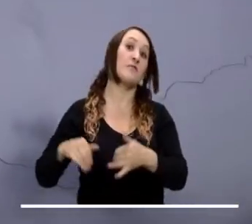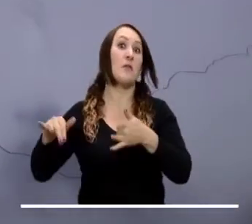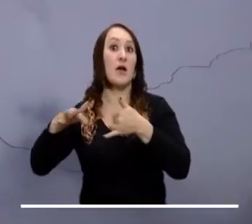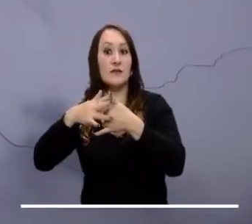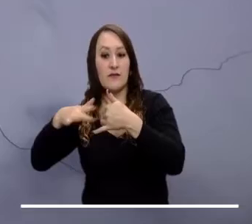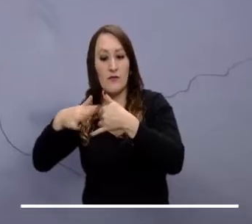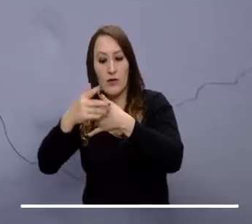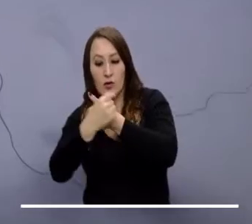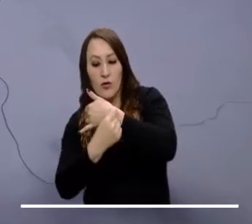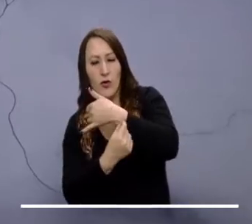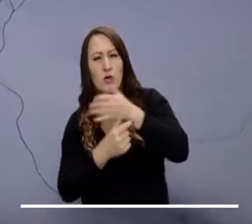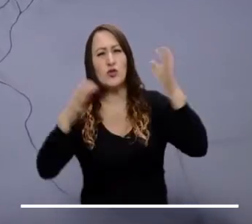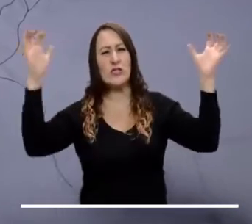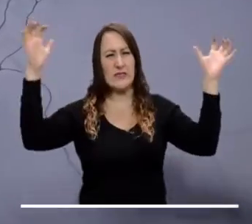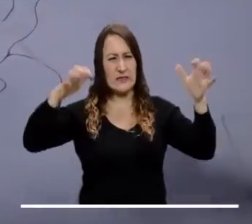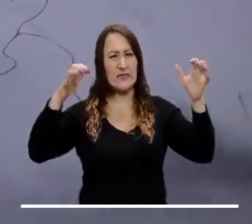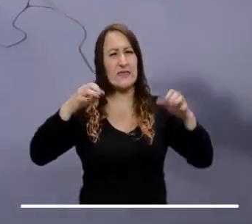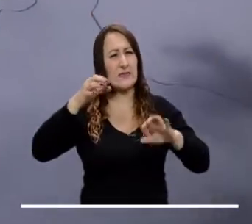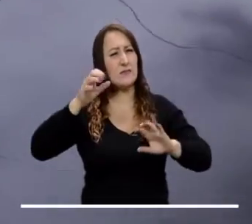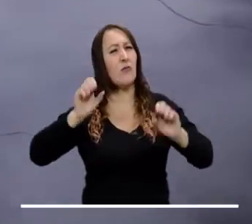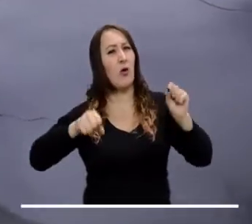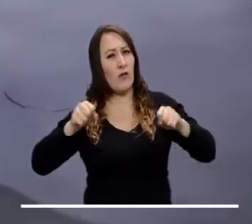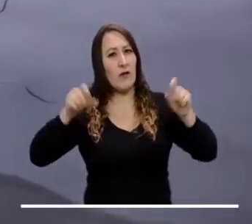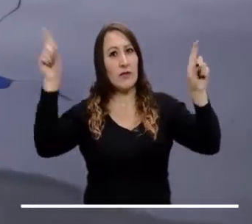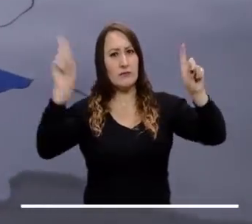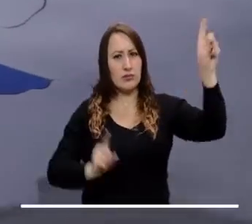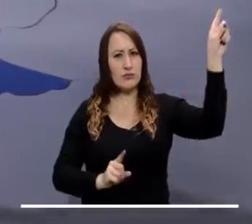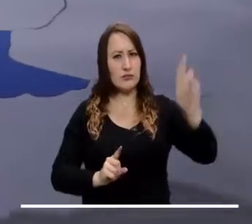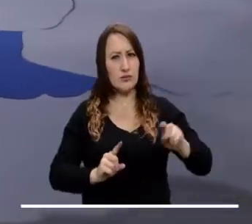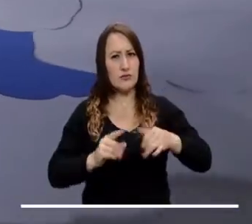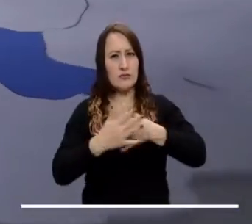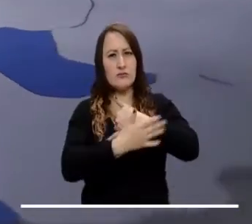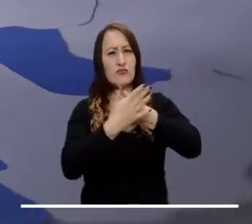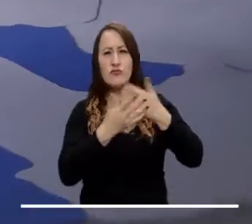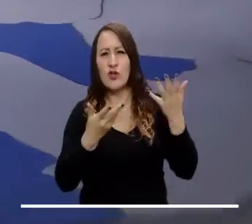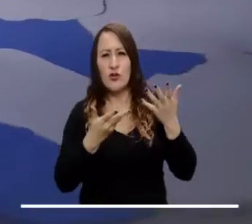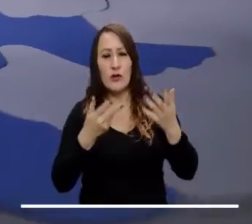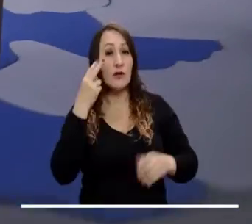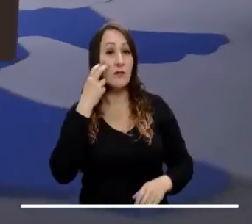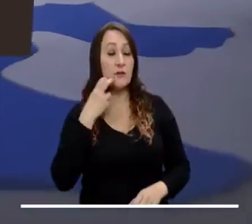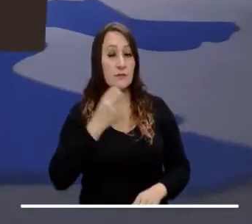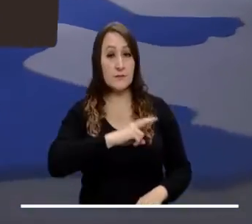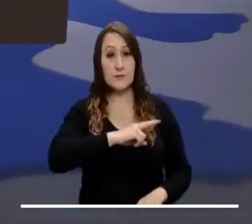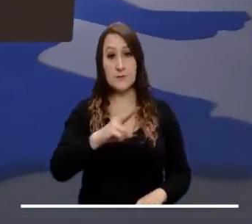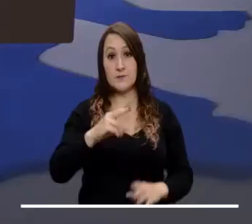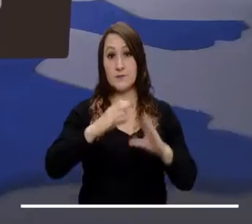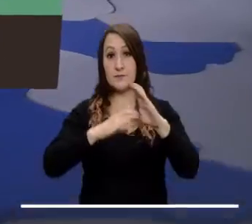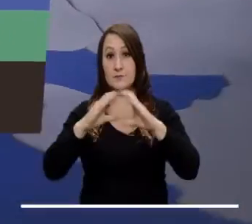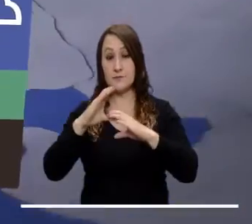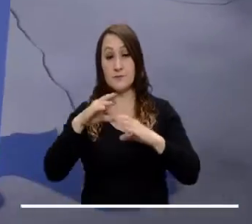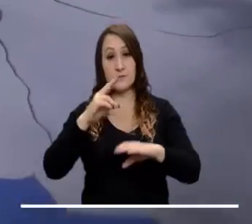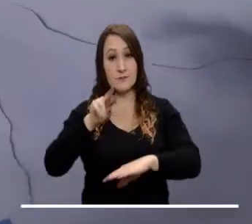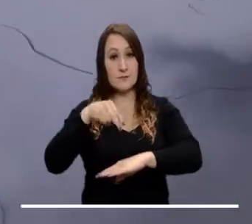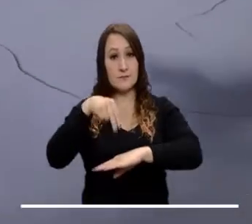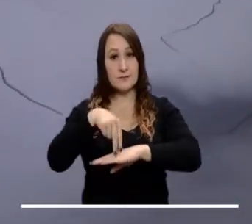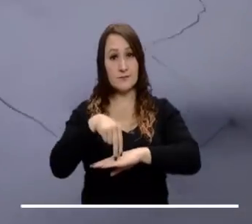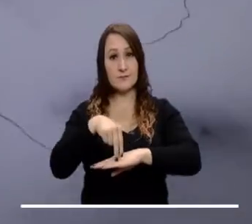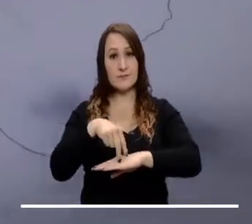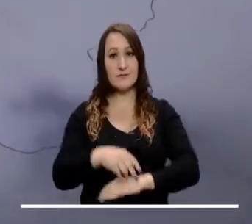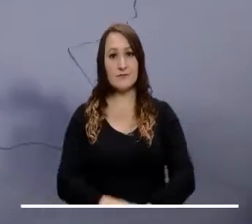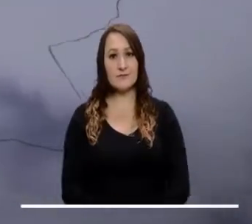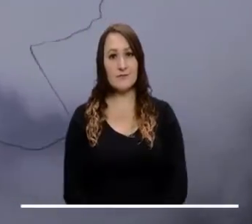Pacífico entrará en la noche con lluvias y posibles tormentas en amplios sectores de la región, entre ellos Chocó, Valle, Cauca y Nariño.